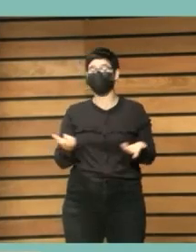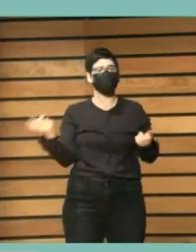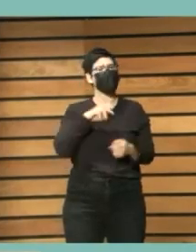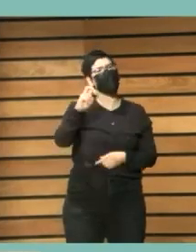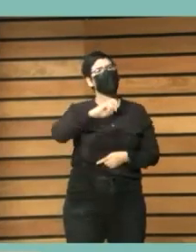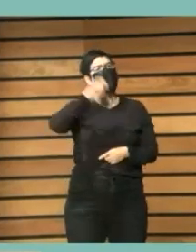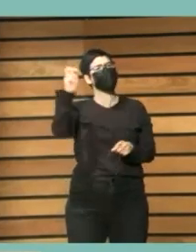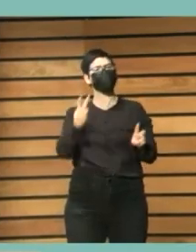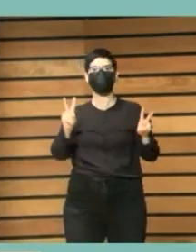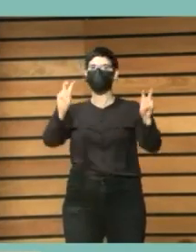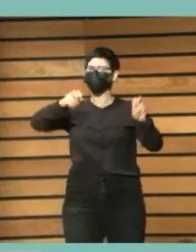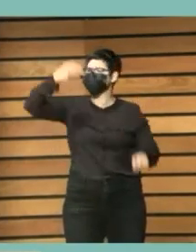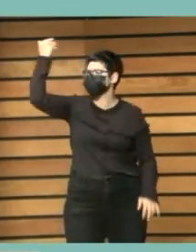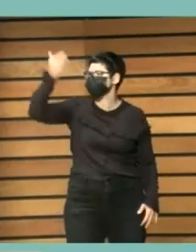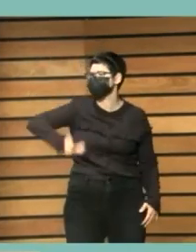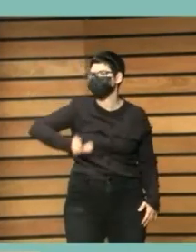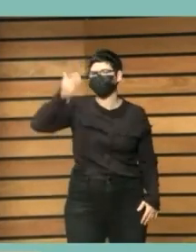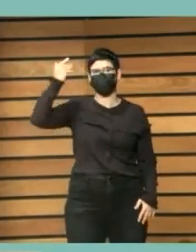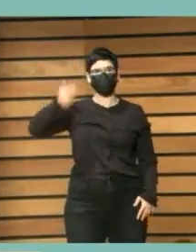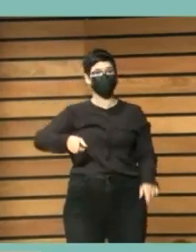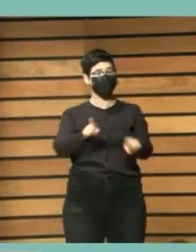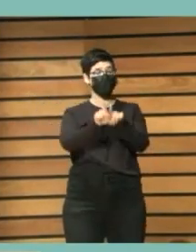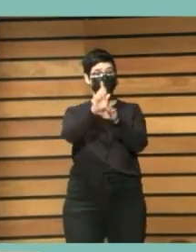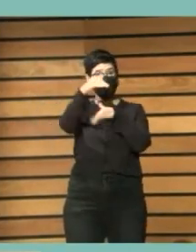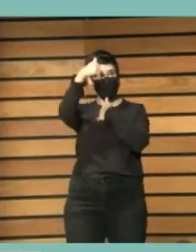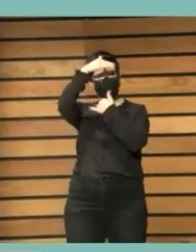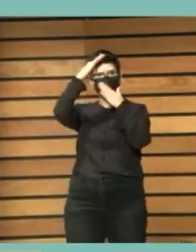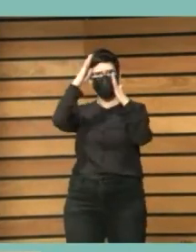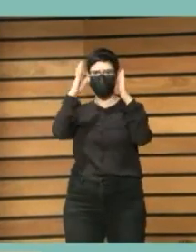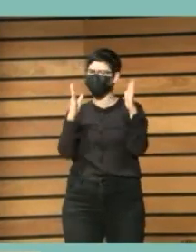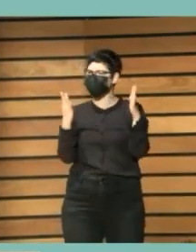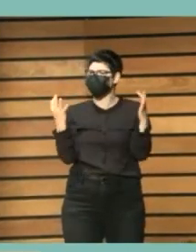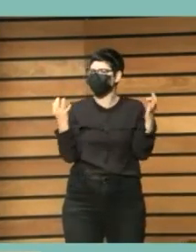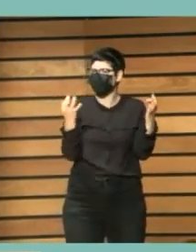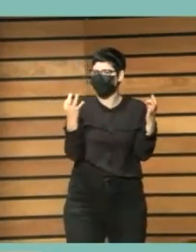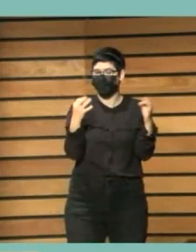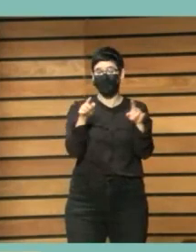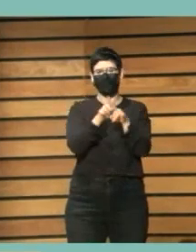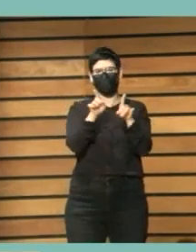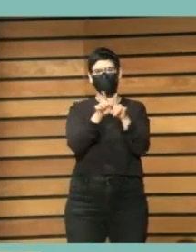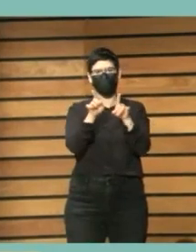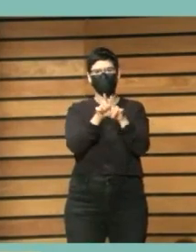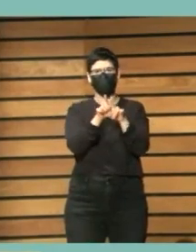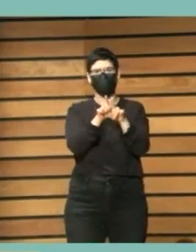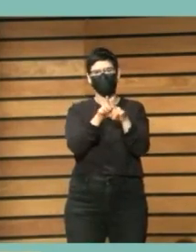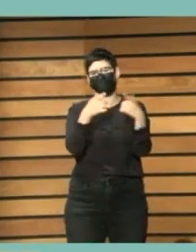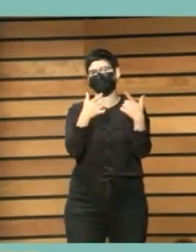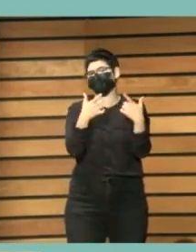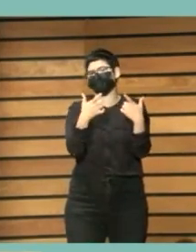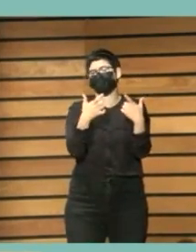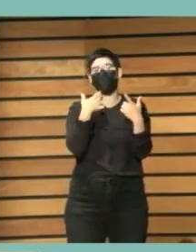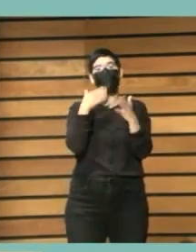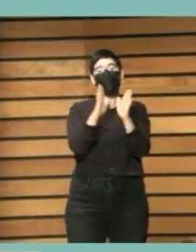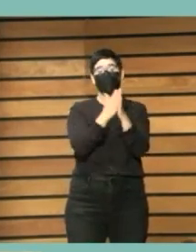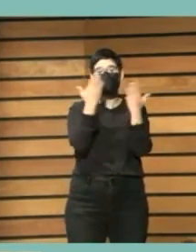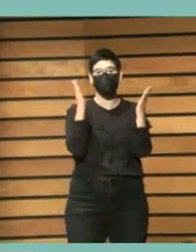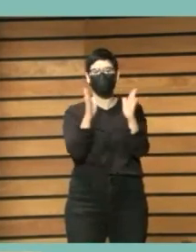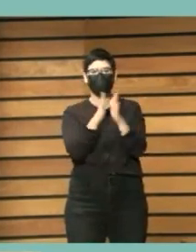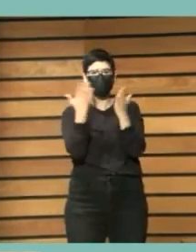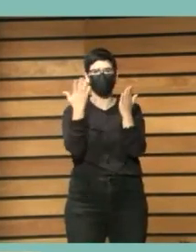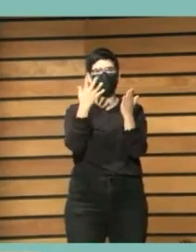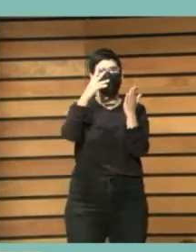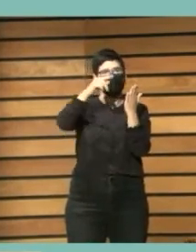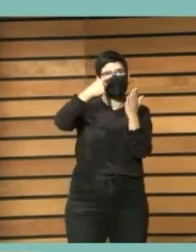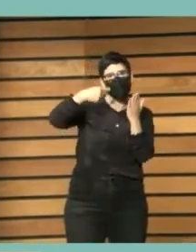que es fundamental es atender lo que ya podemos llamar como los múltiples ecos de la lectura. Por